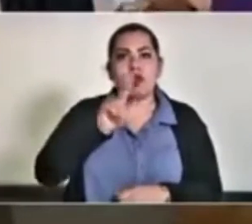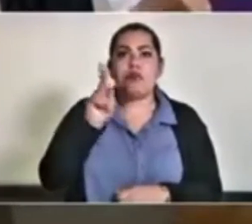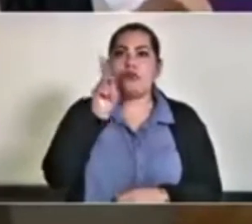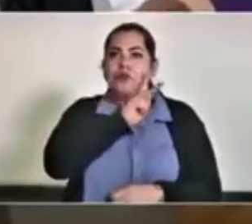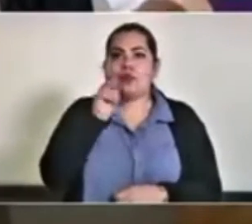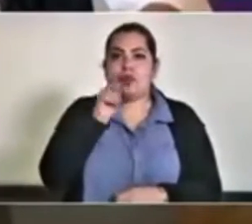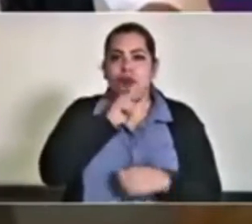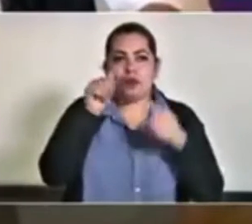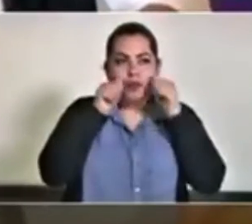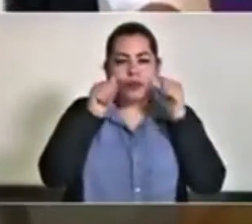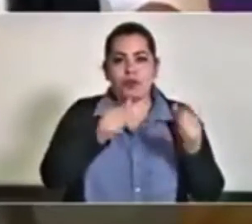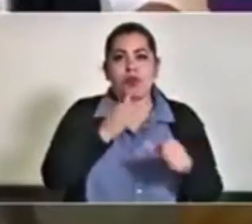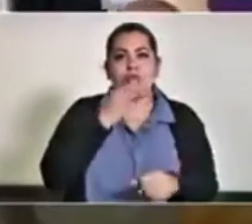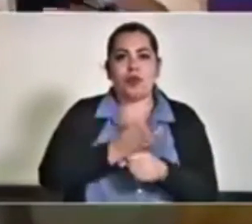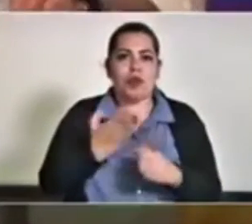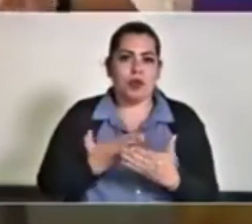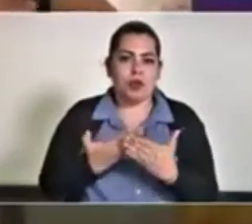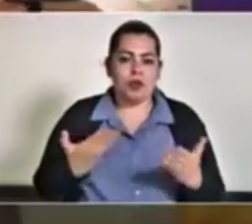ventiladores.